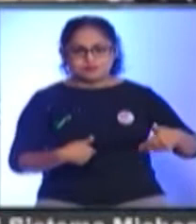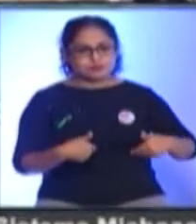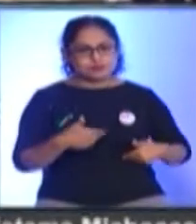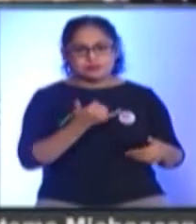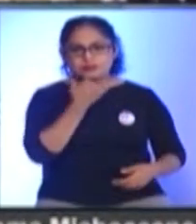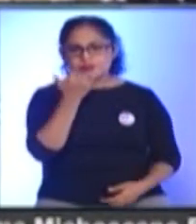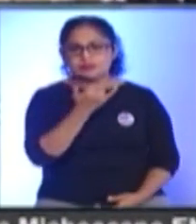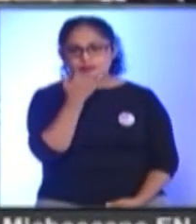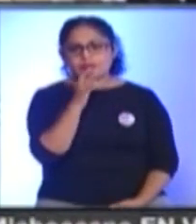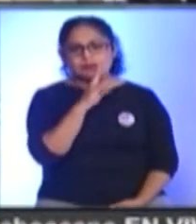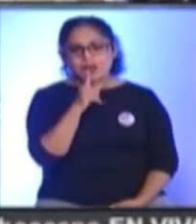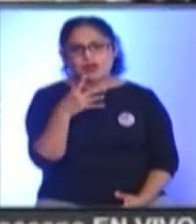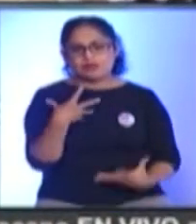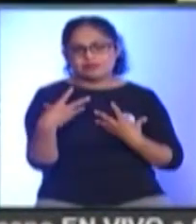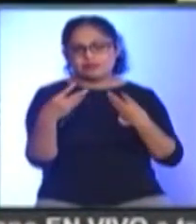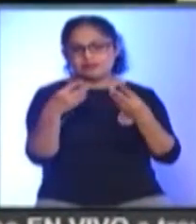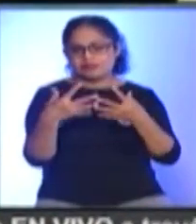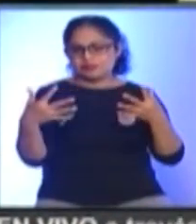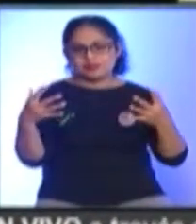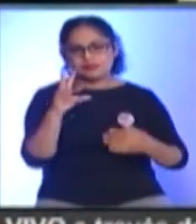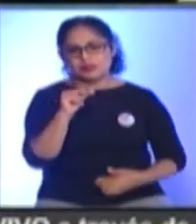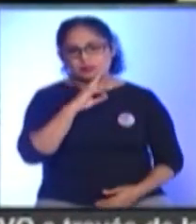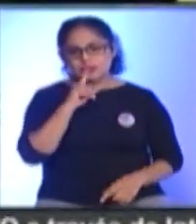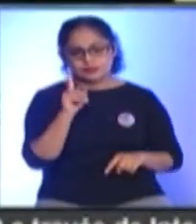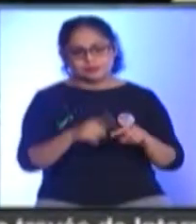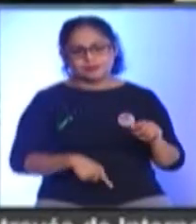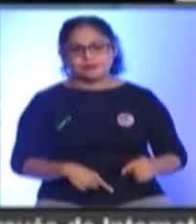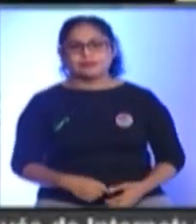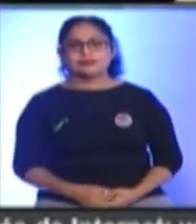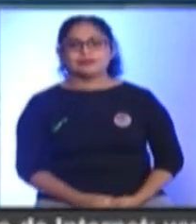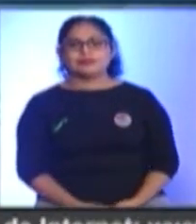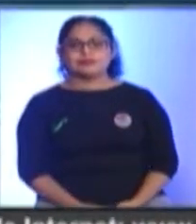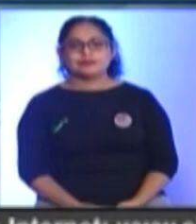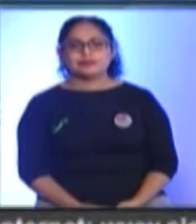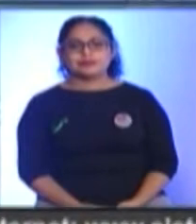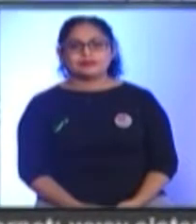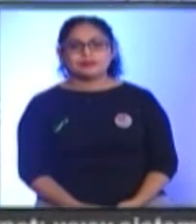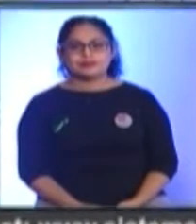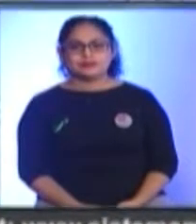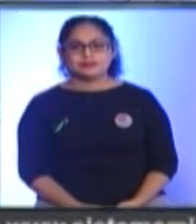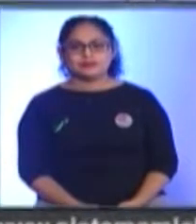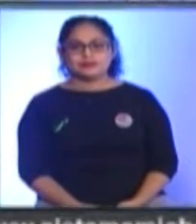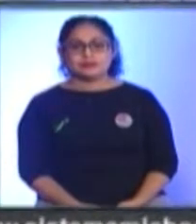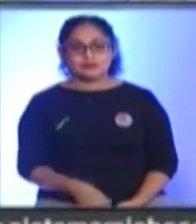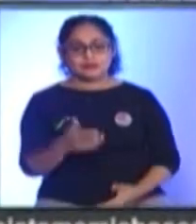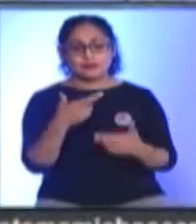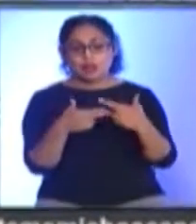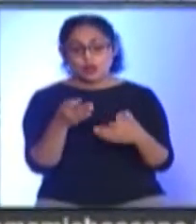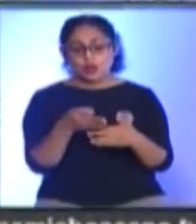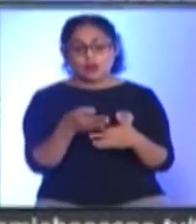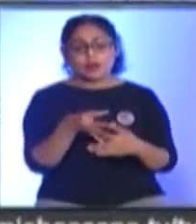Siga Extendiendo Para SM Noticias Mayra Hurtado Y hoy Estamos de